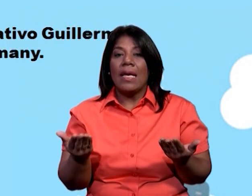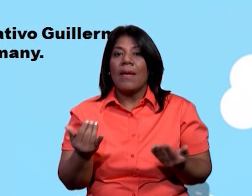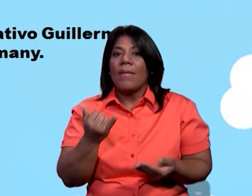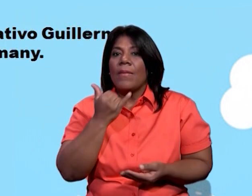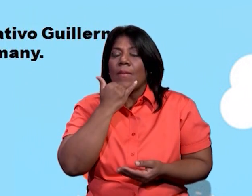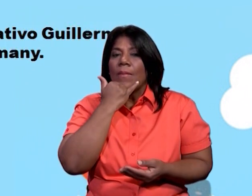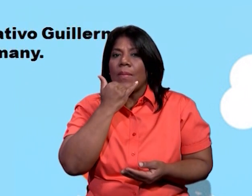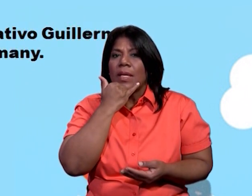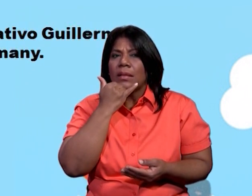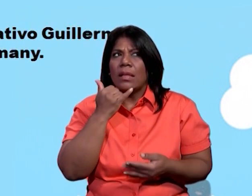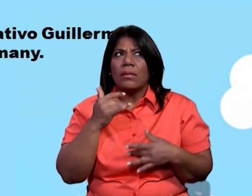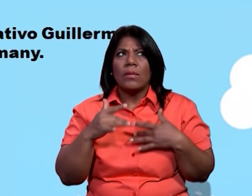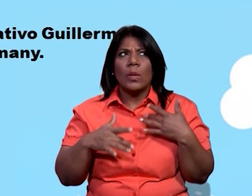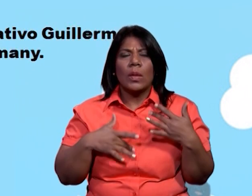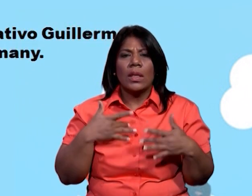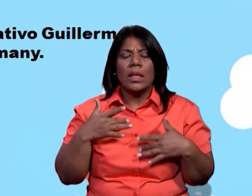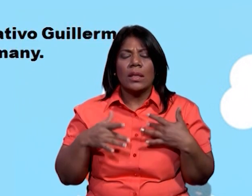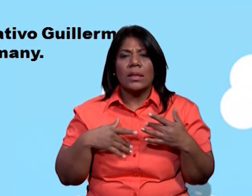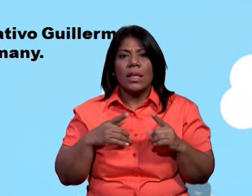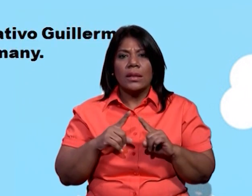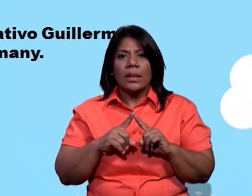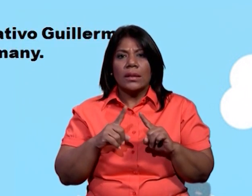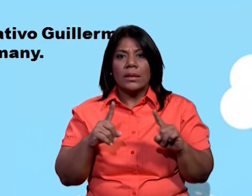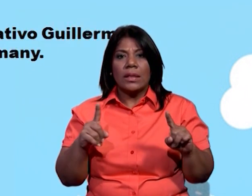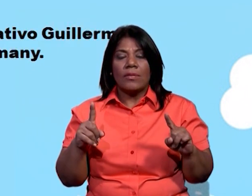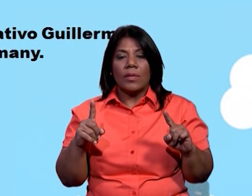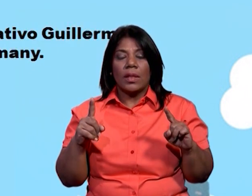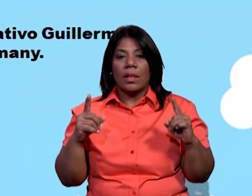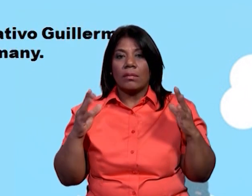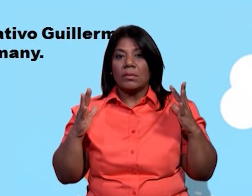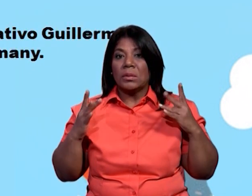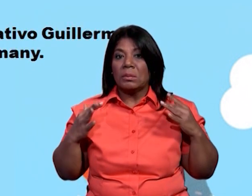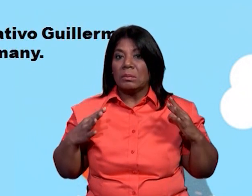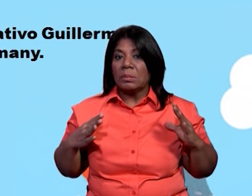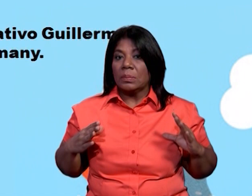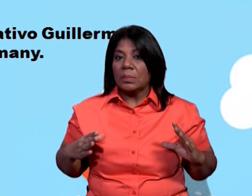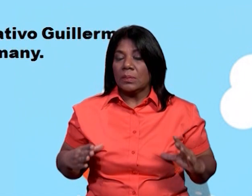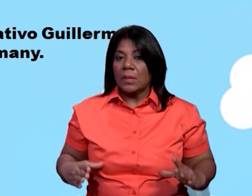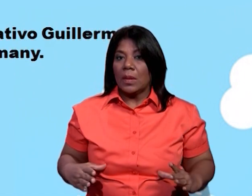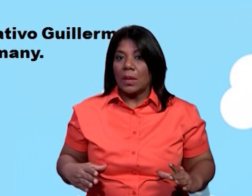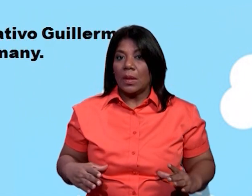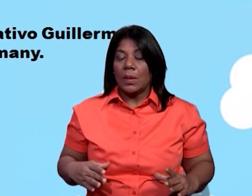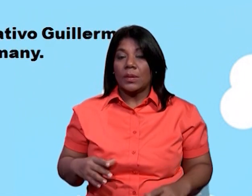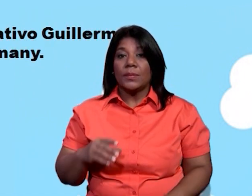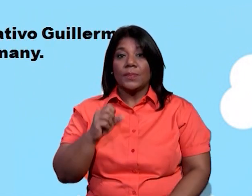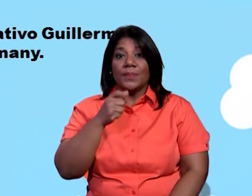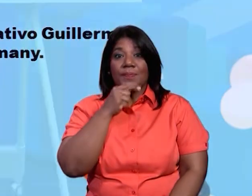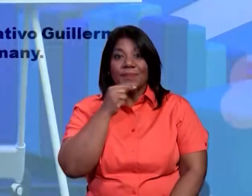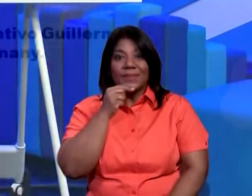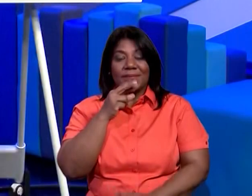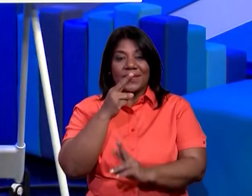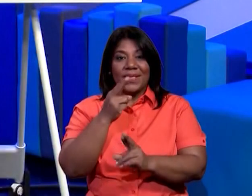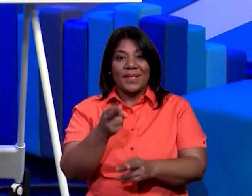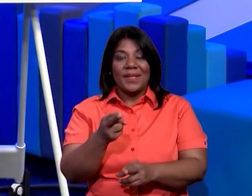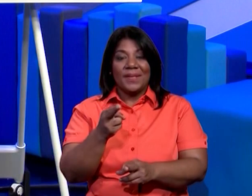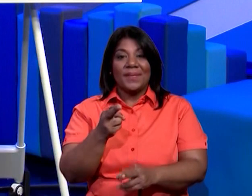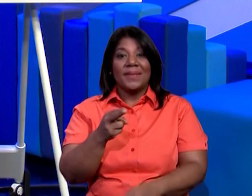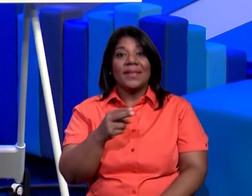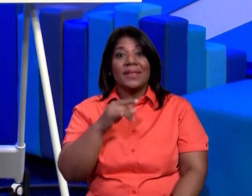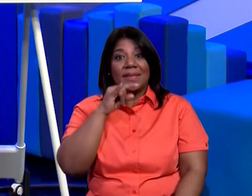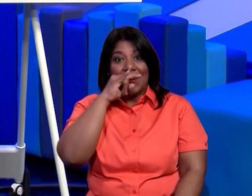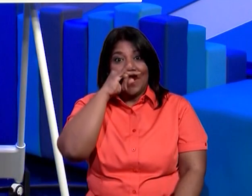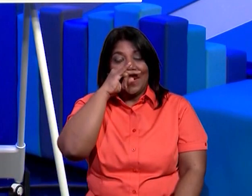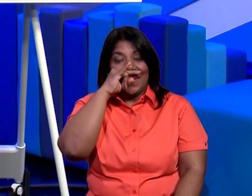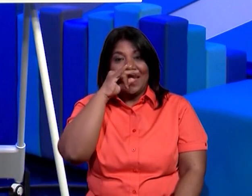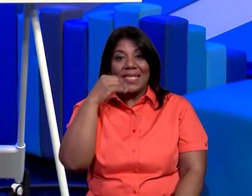o las sensaciones en las diferentes partes del cuerpo y esta pregunta no las va a contestar nuestro querido